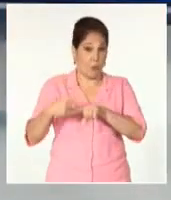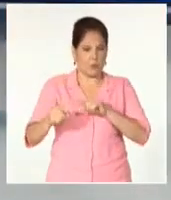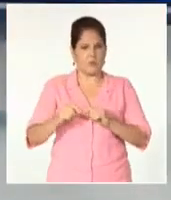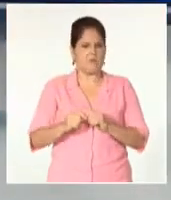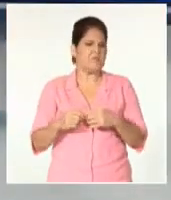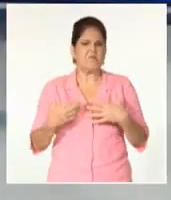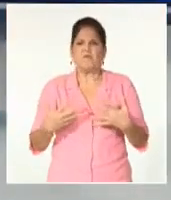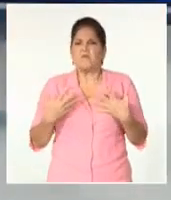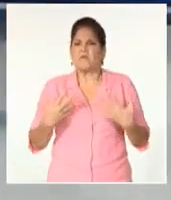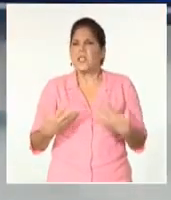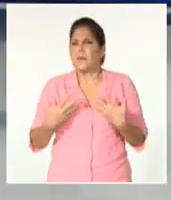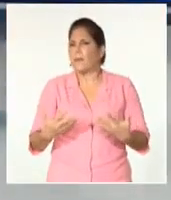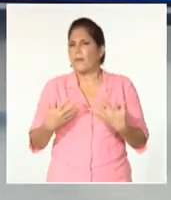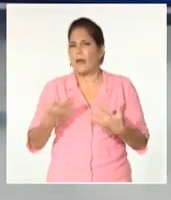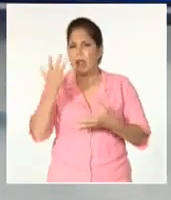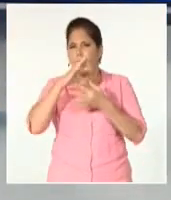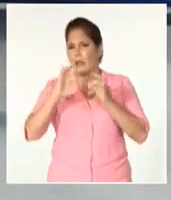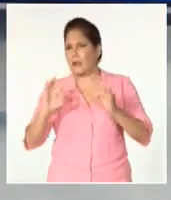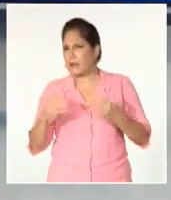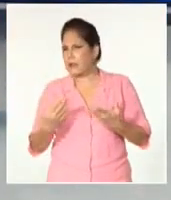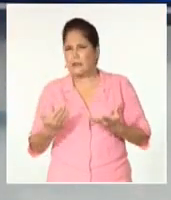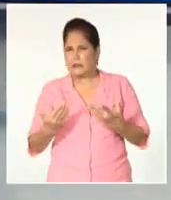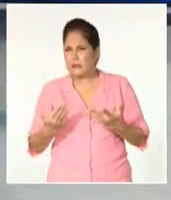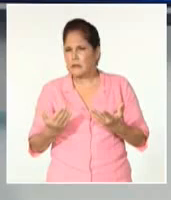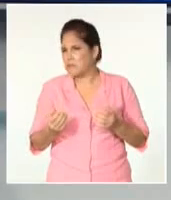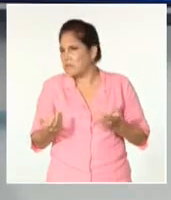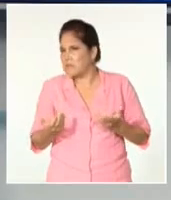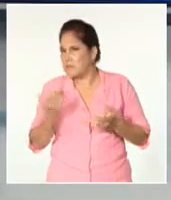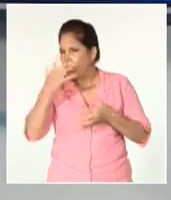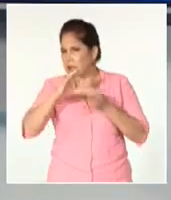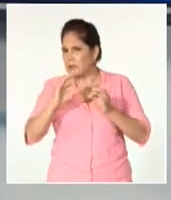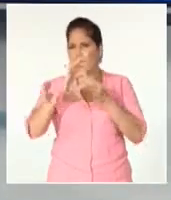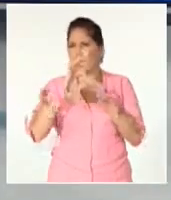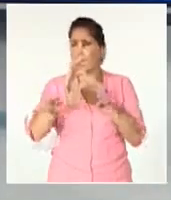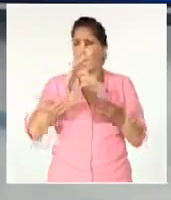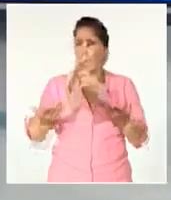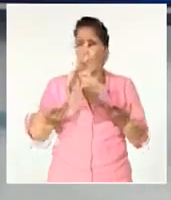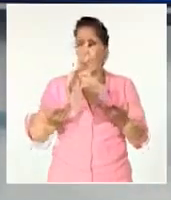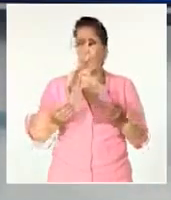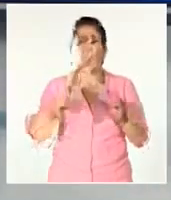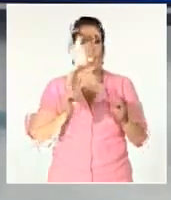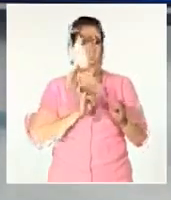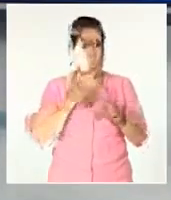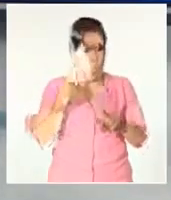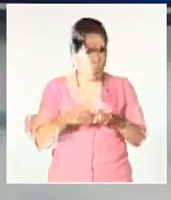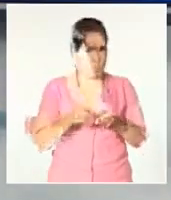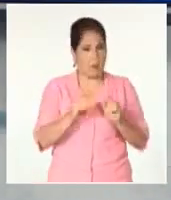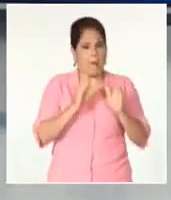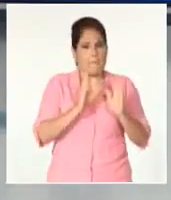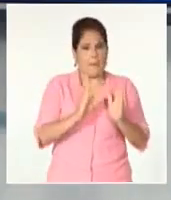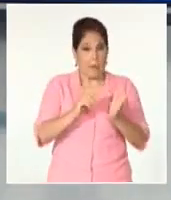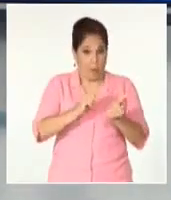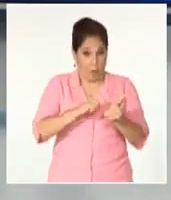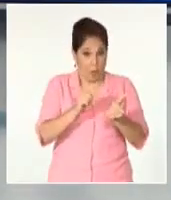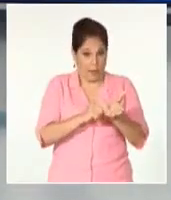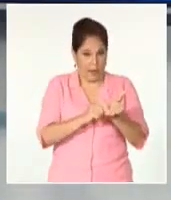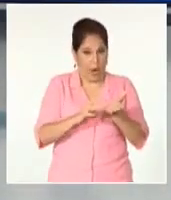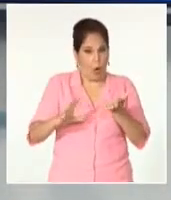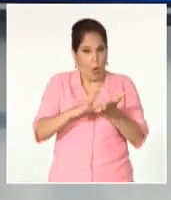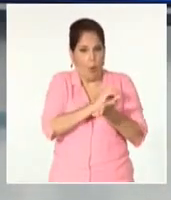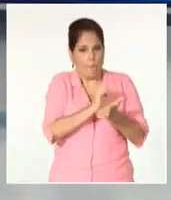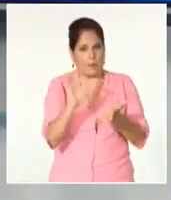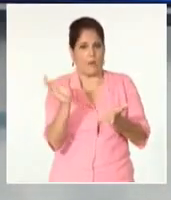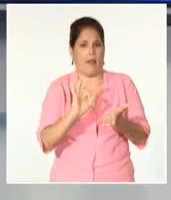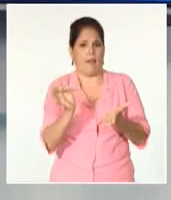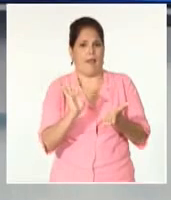específicamente con el caso de Artemisa, Francisco? bueno, esta distribución fragmentada, porque se distribuye aquello con lo que se cuenta en este mismo minuto en el